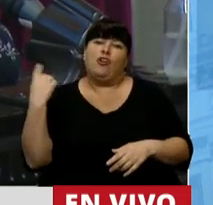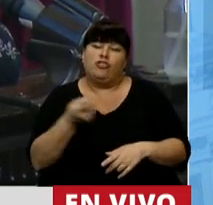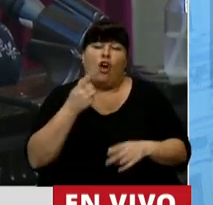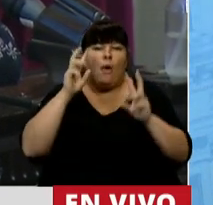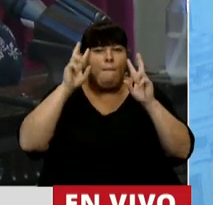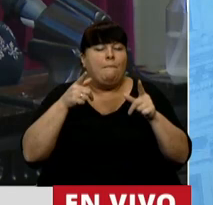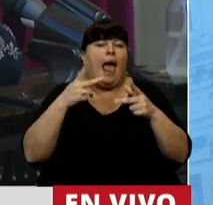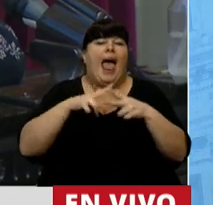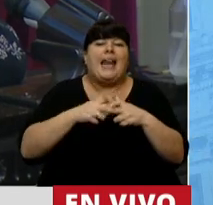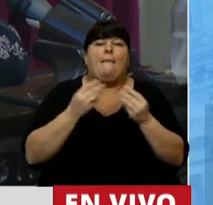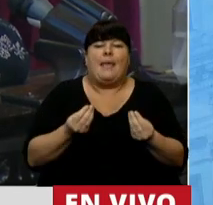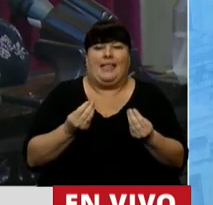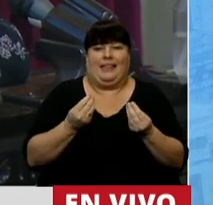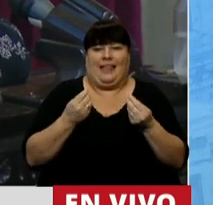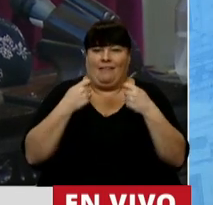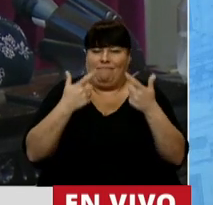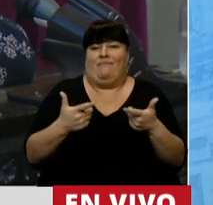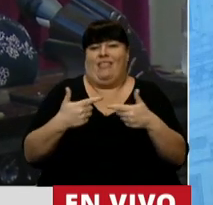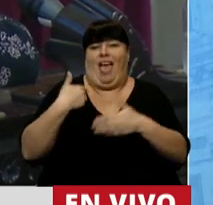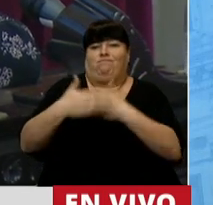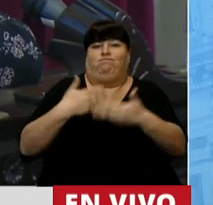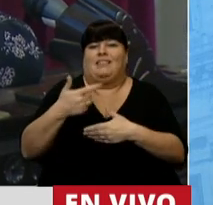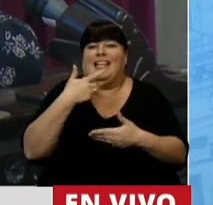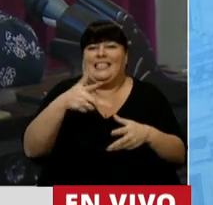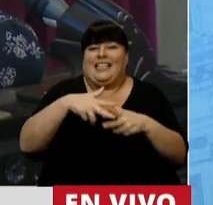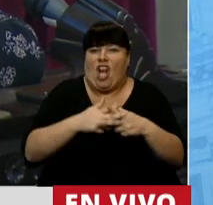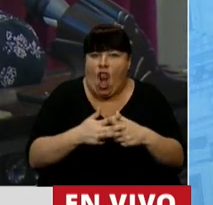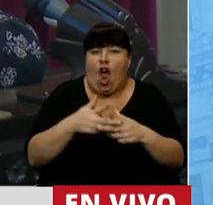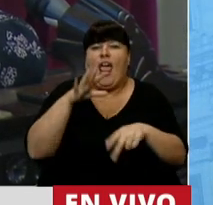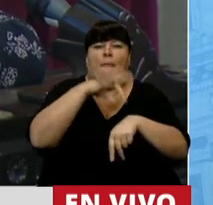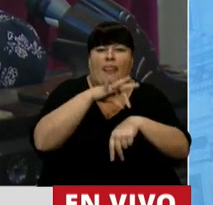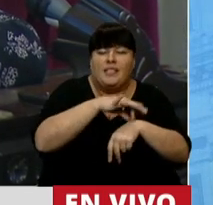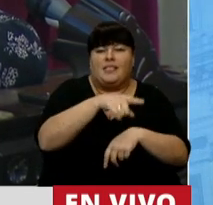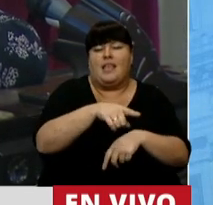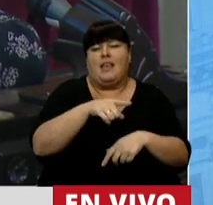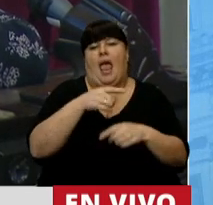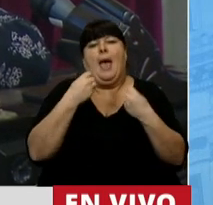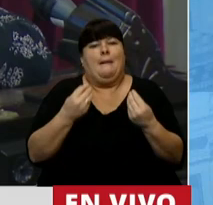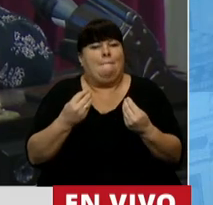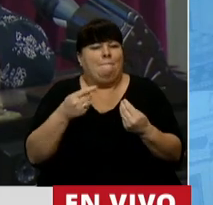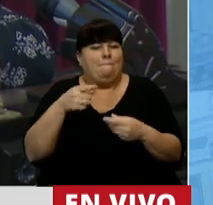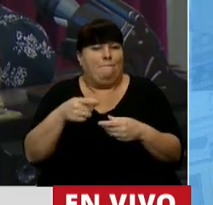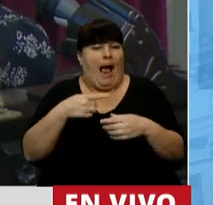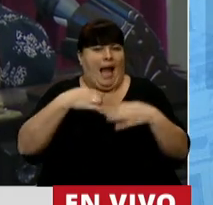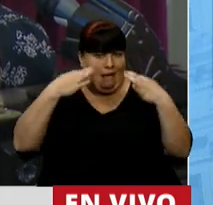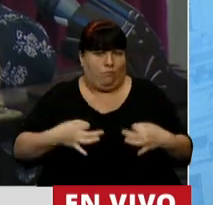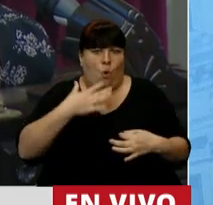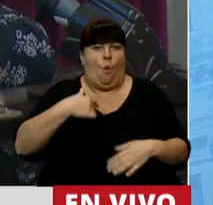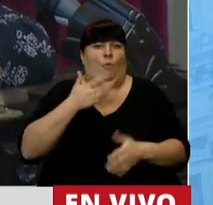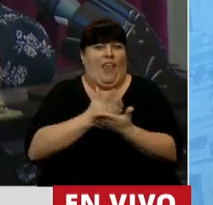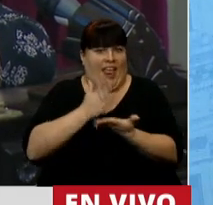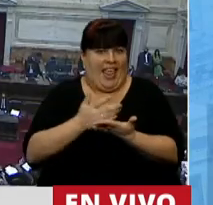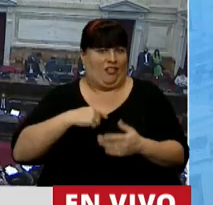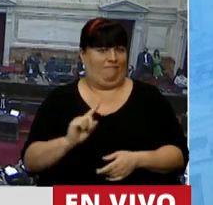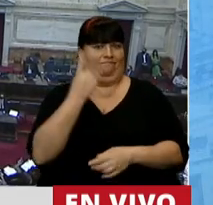todas las herramientas y el acceso a los avances de la tecnología, de la medicina, para poder ejercer nuestros derechos